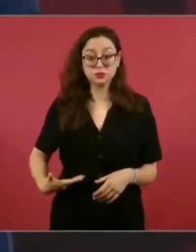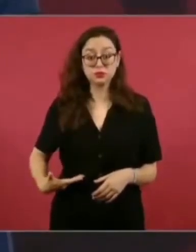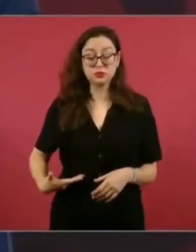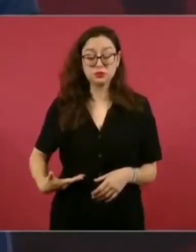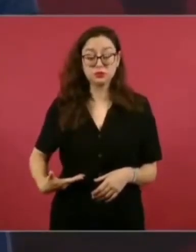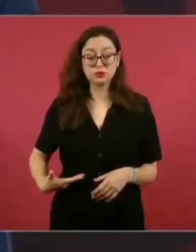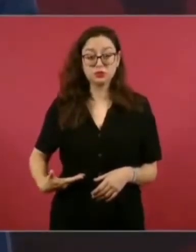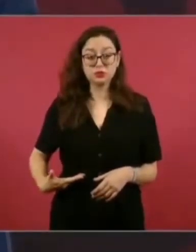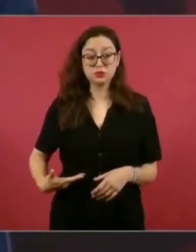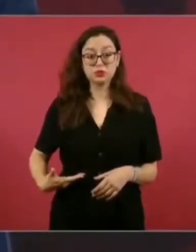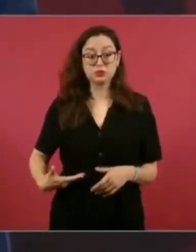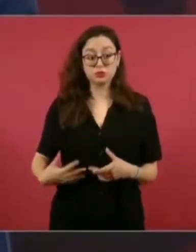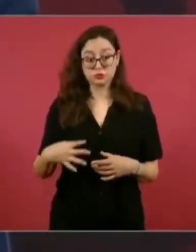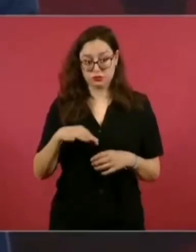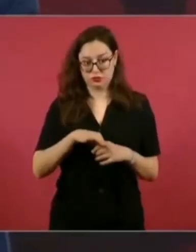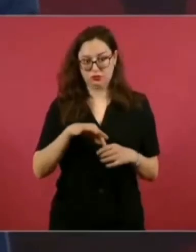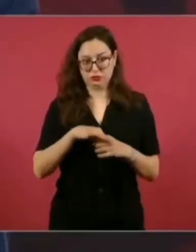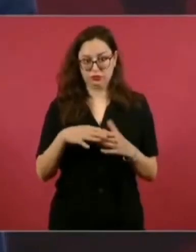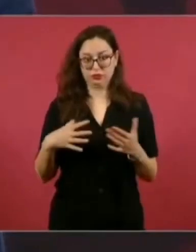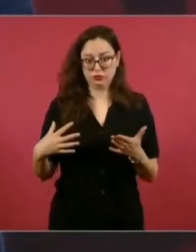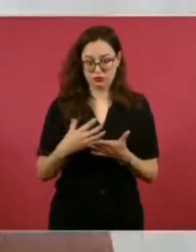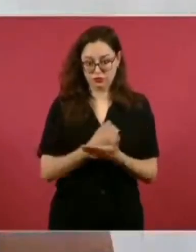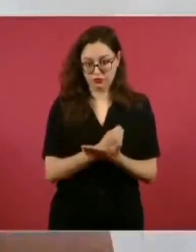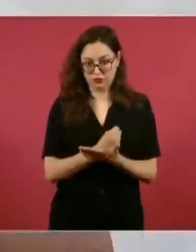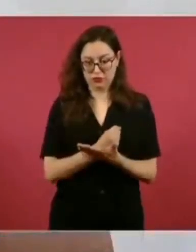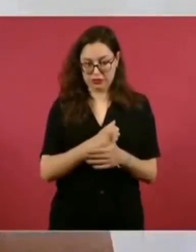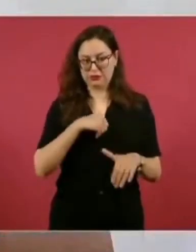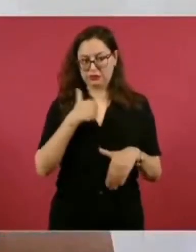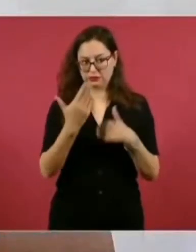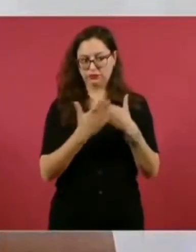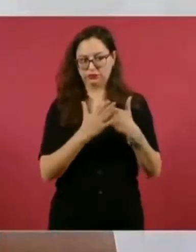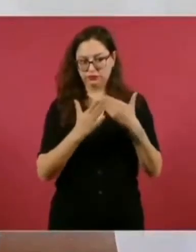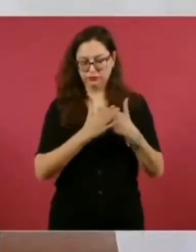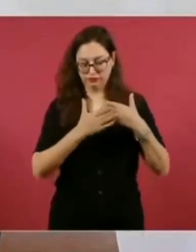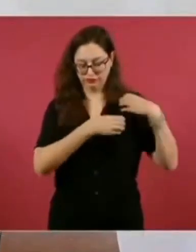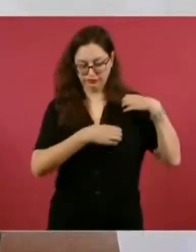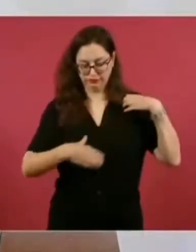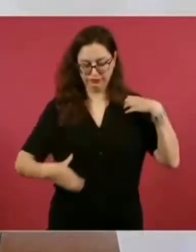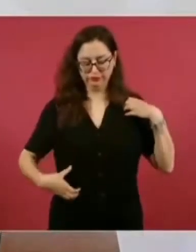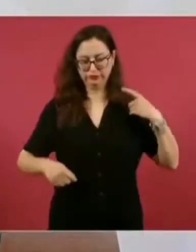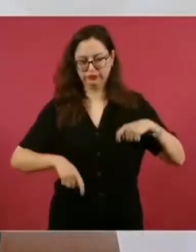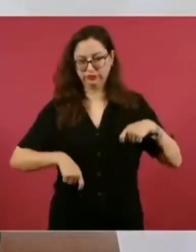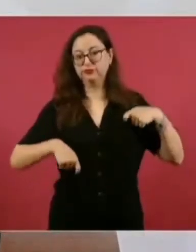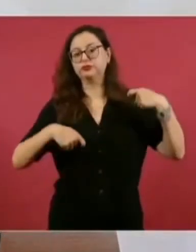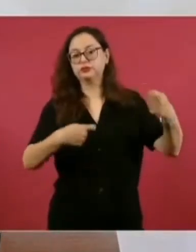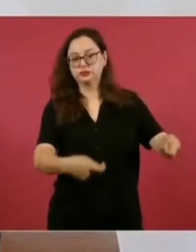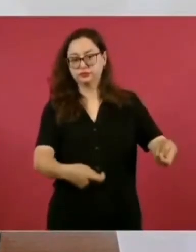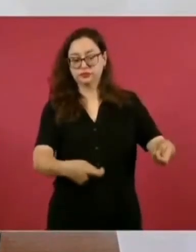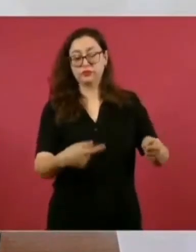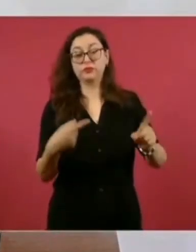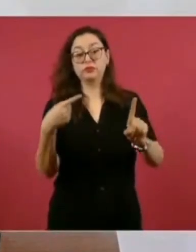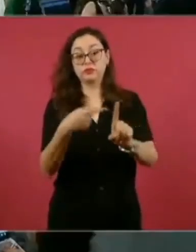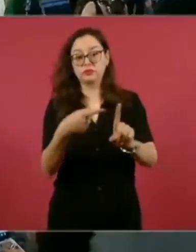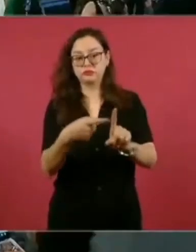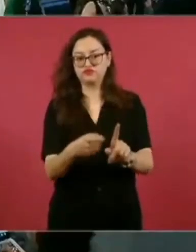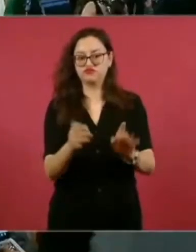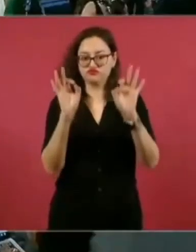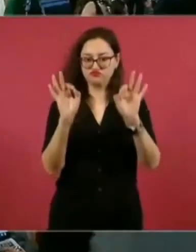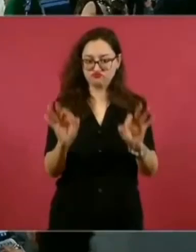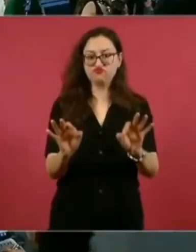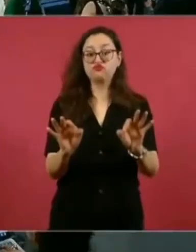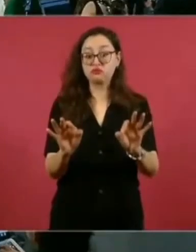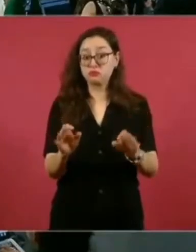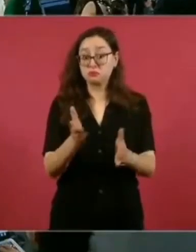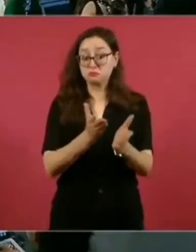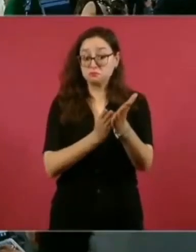electa y próximamente presidenta constitucional es una mujer recta, estricta,